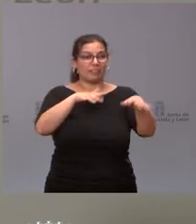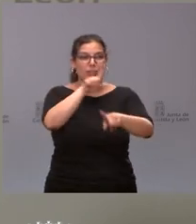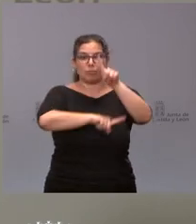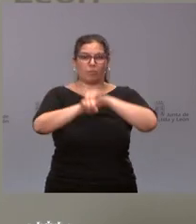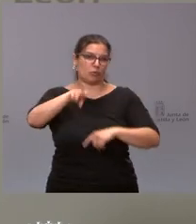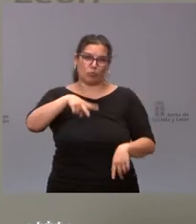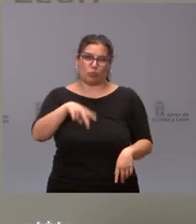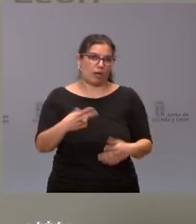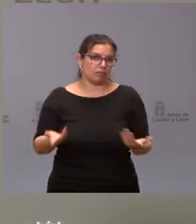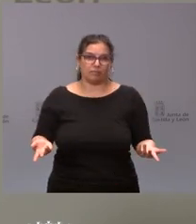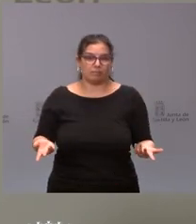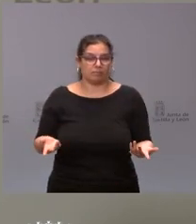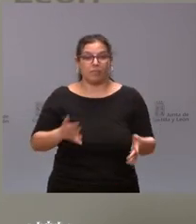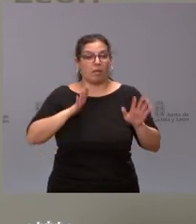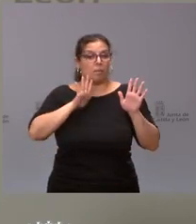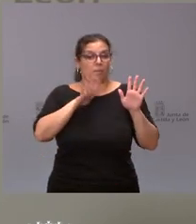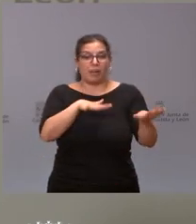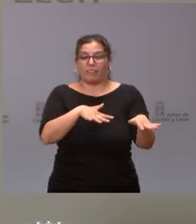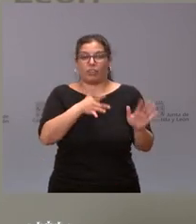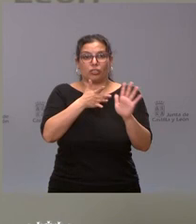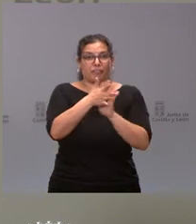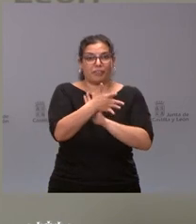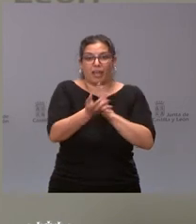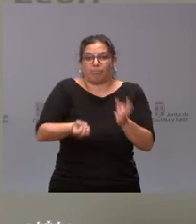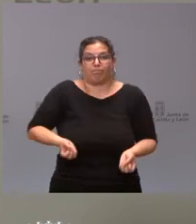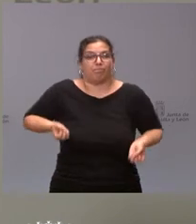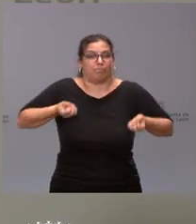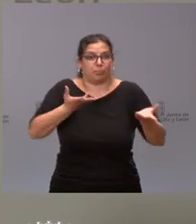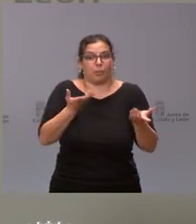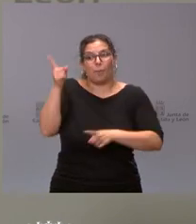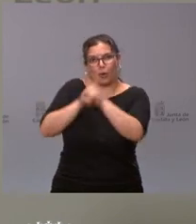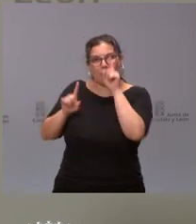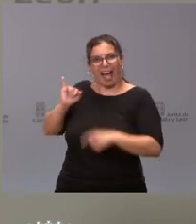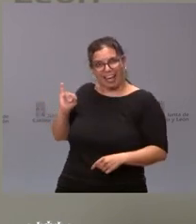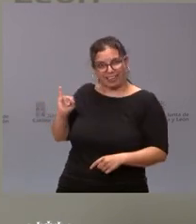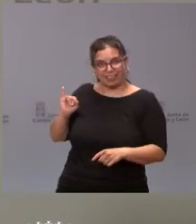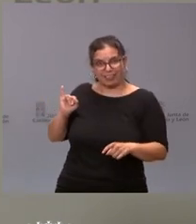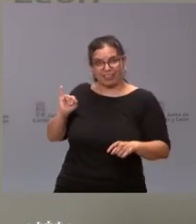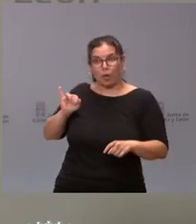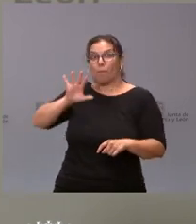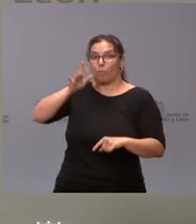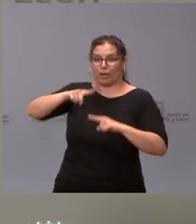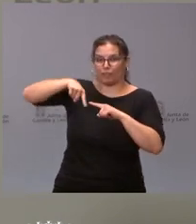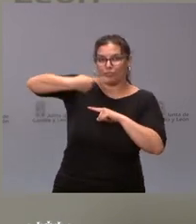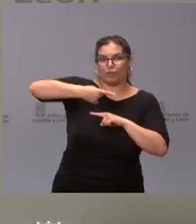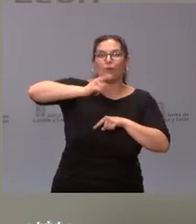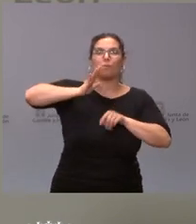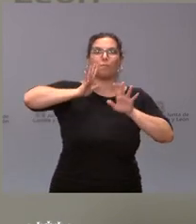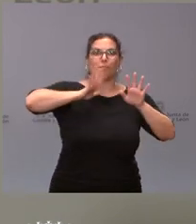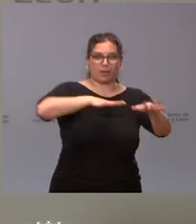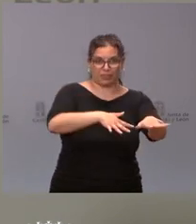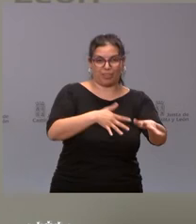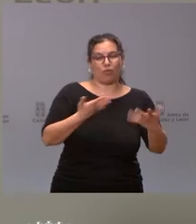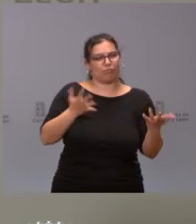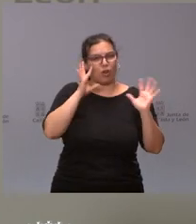las manifestaciones son la expresión del problema que ya existe que lógicamente León